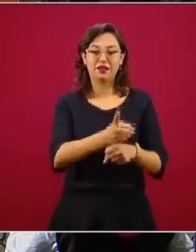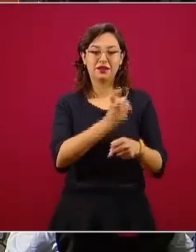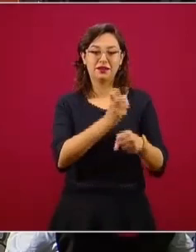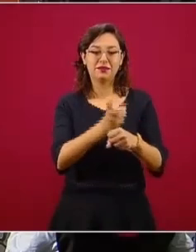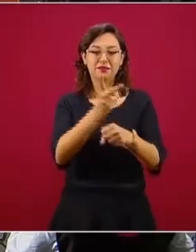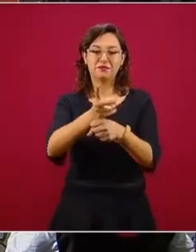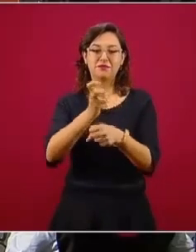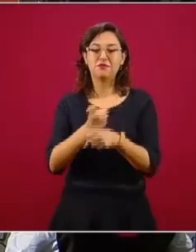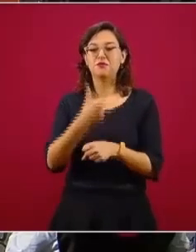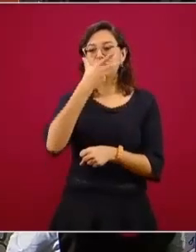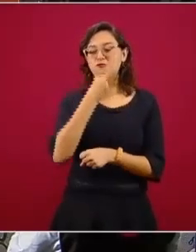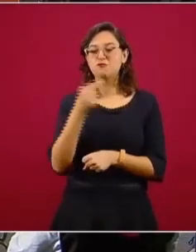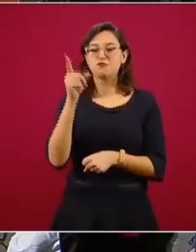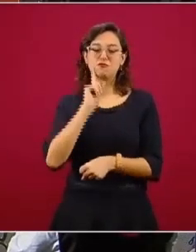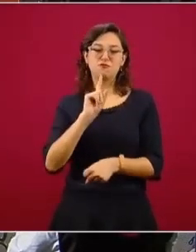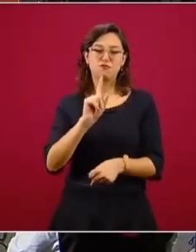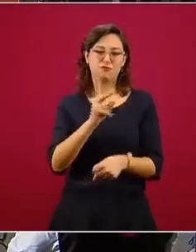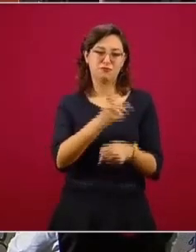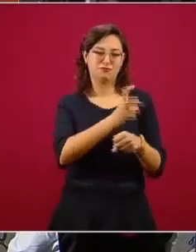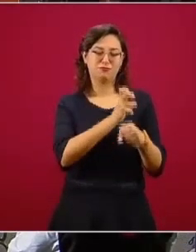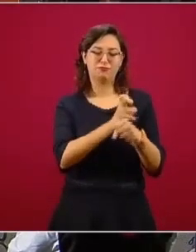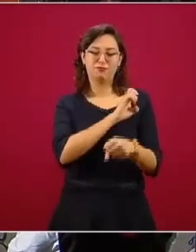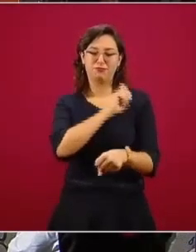e invitados especiales que nos acompañan.